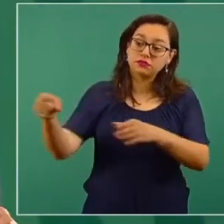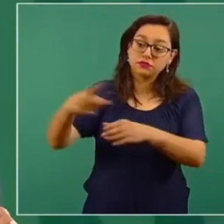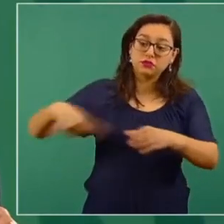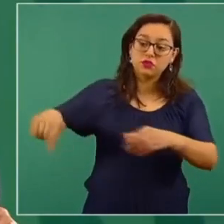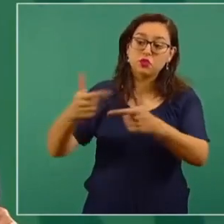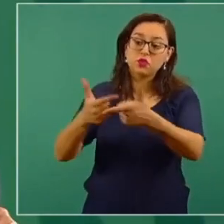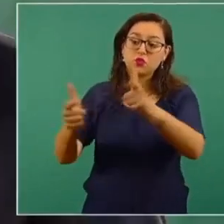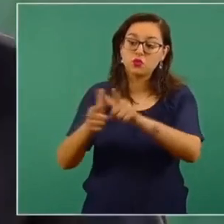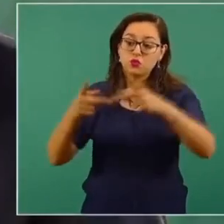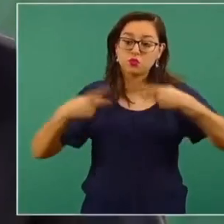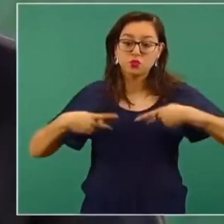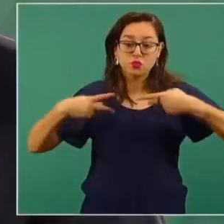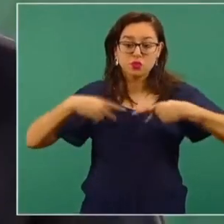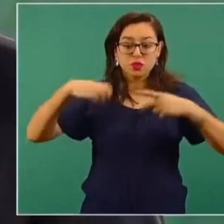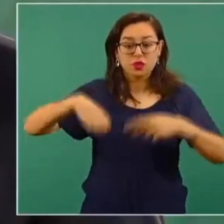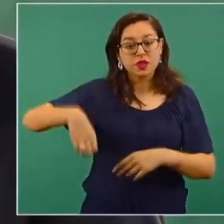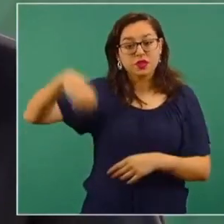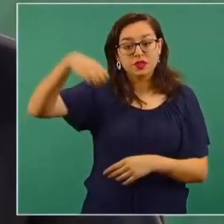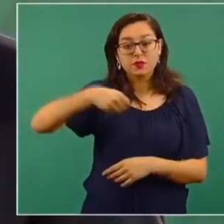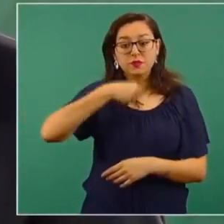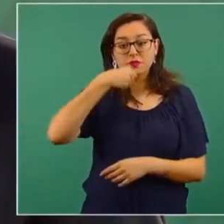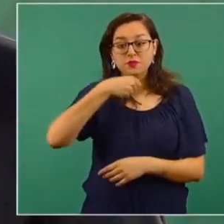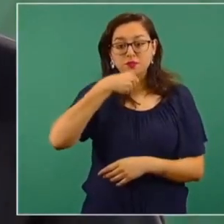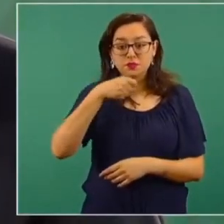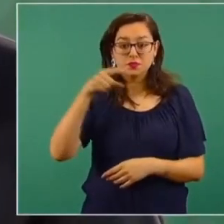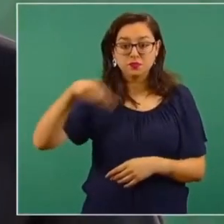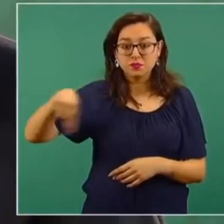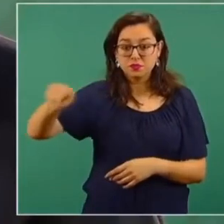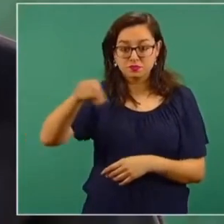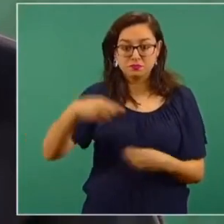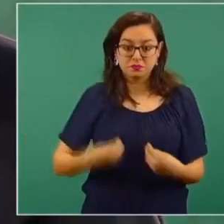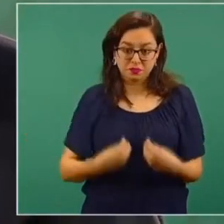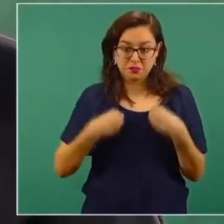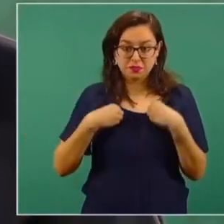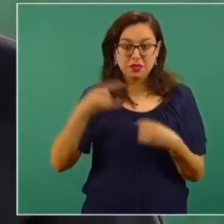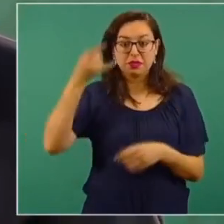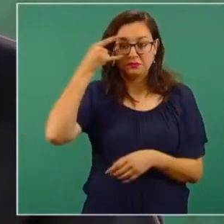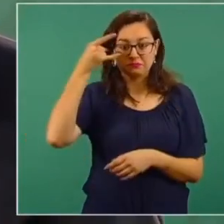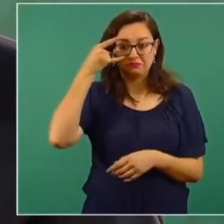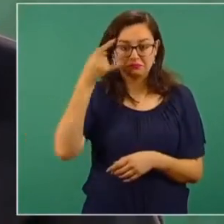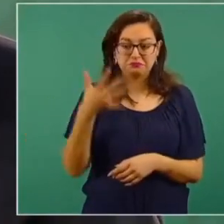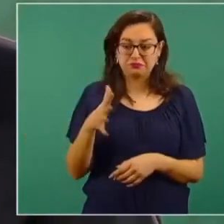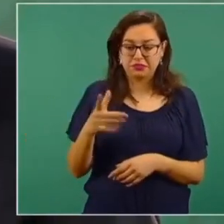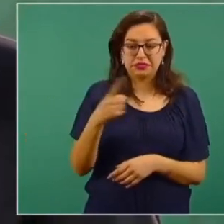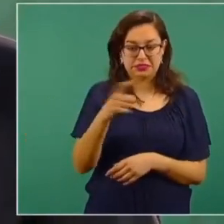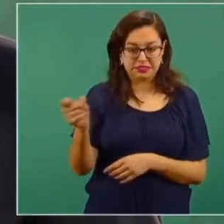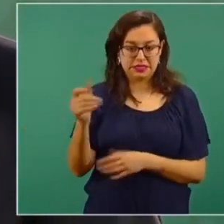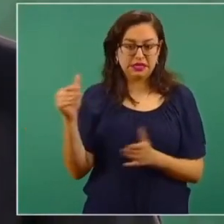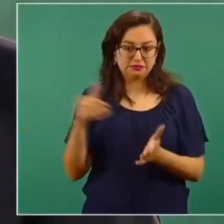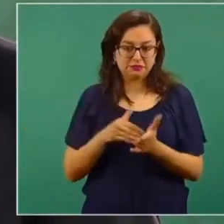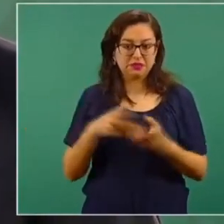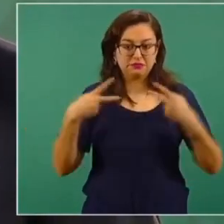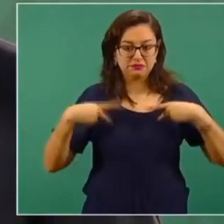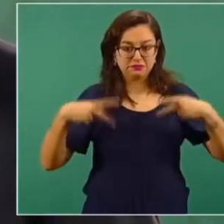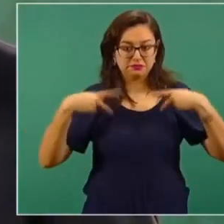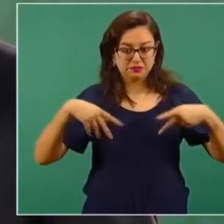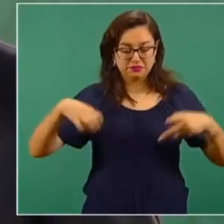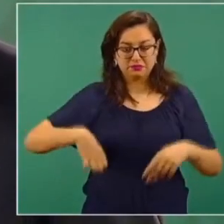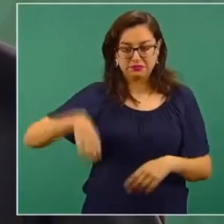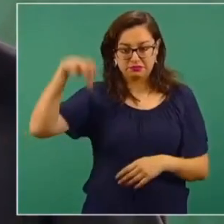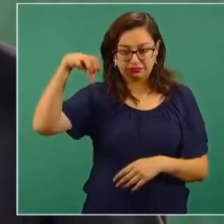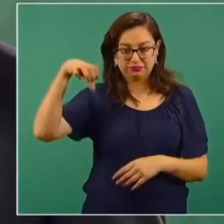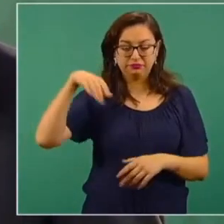habitan campeche alrededor de 100 mil adultos